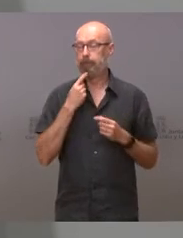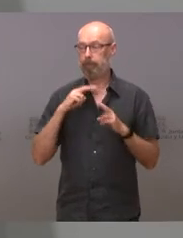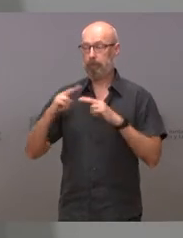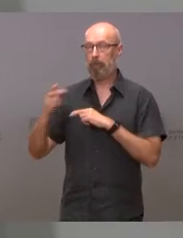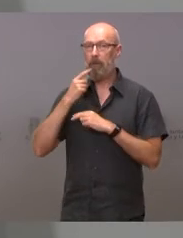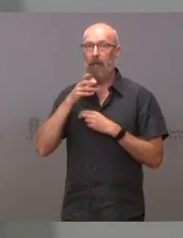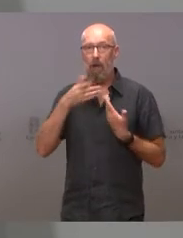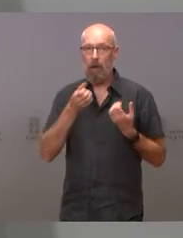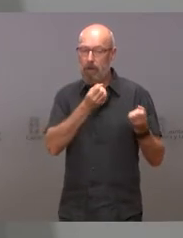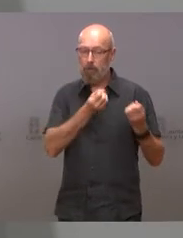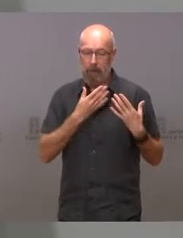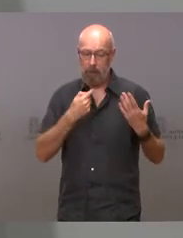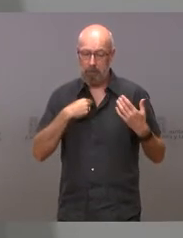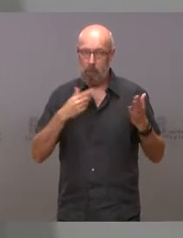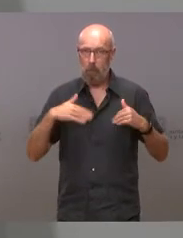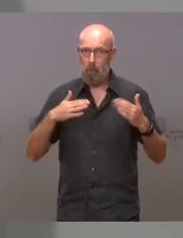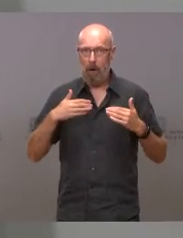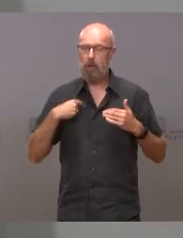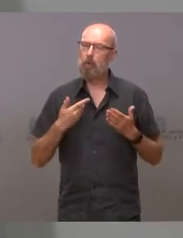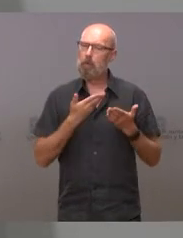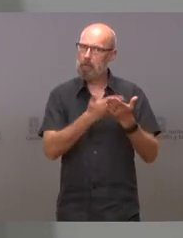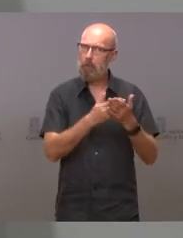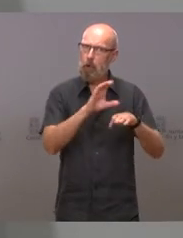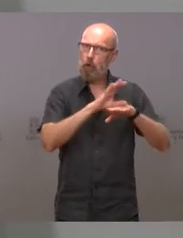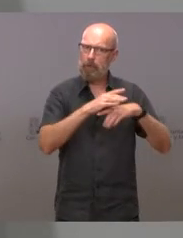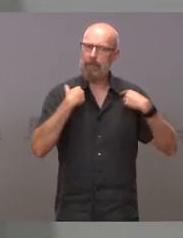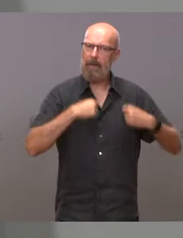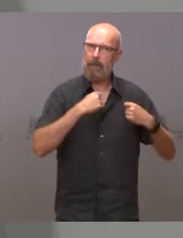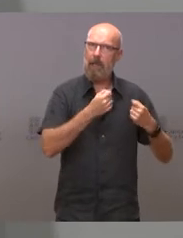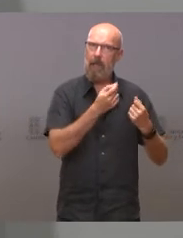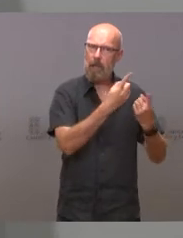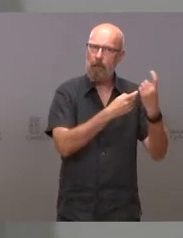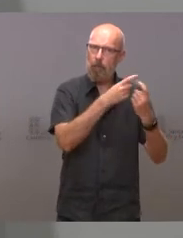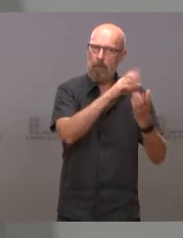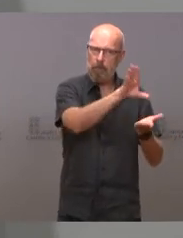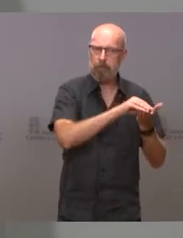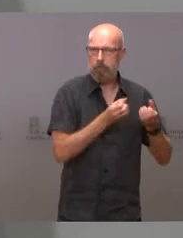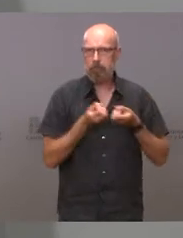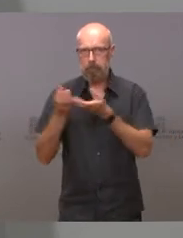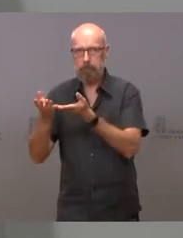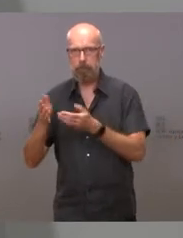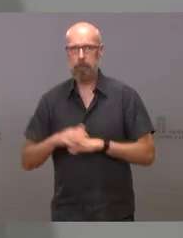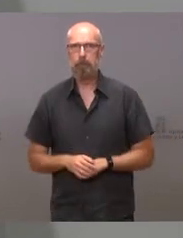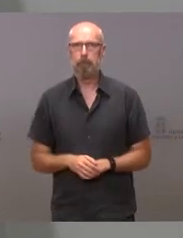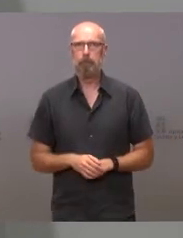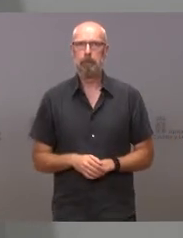aquí, pero trasladaré esa petición a la Consejería de Sanidad para que se la hagan llegar a la mayor brevedad posible.